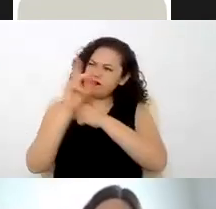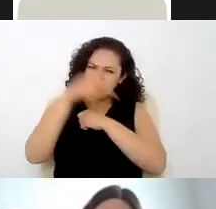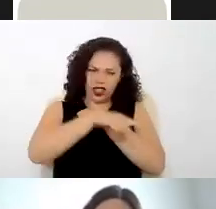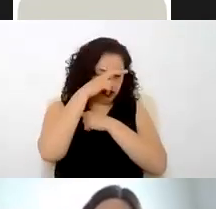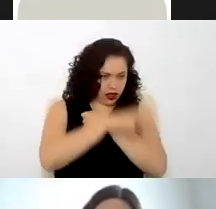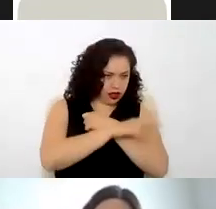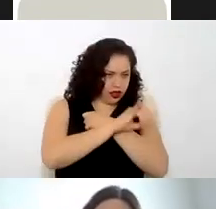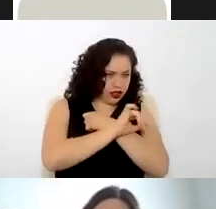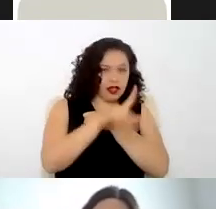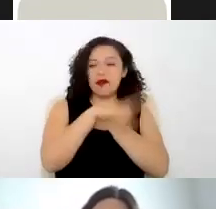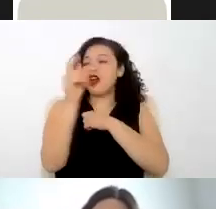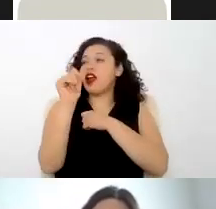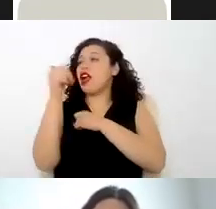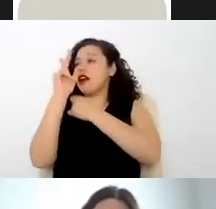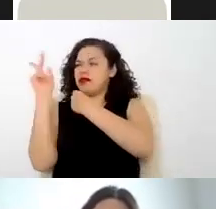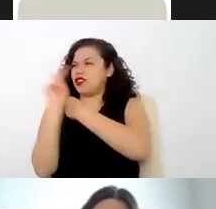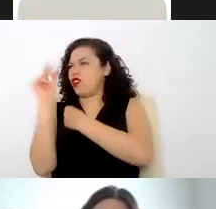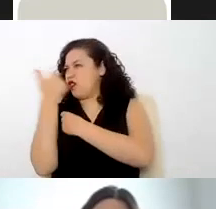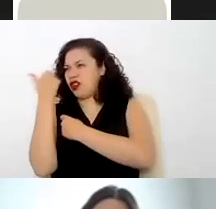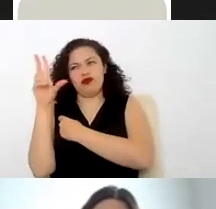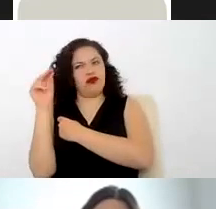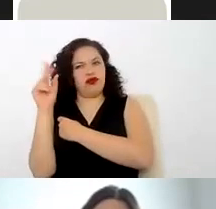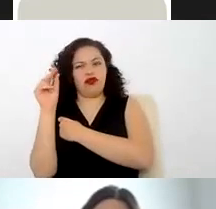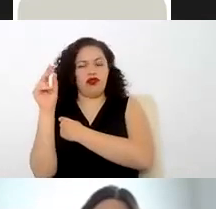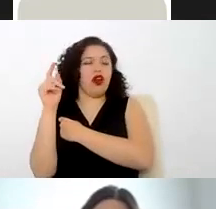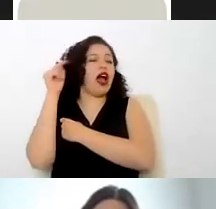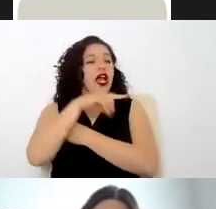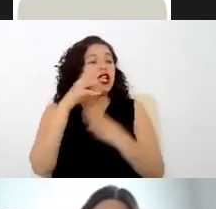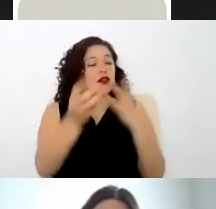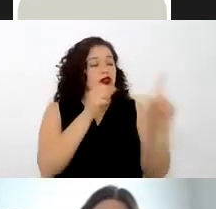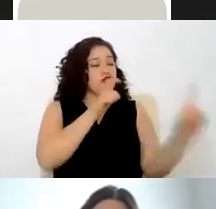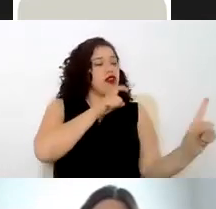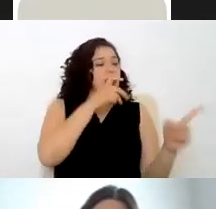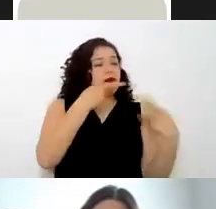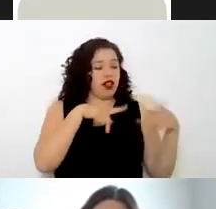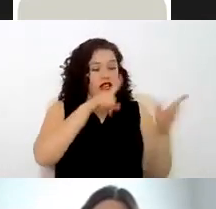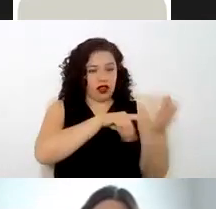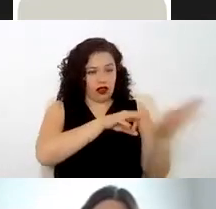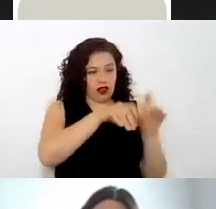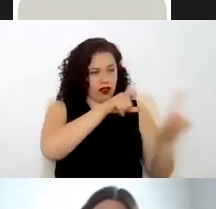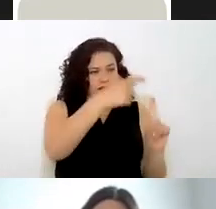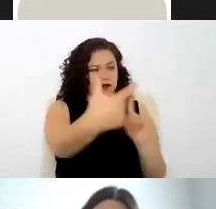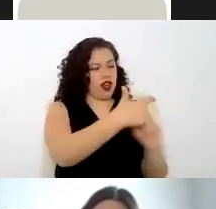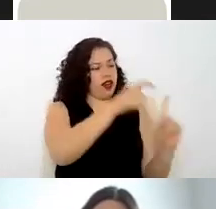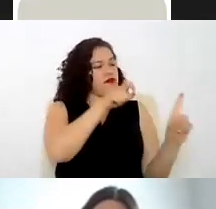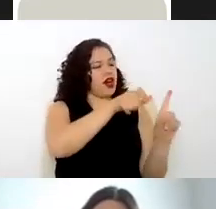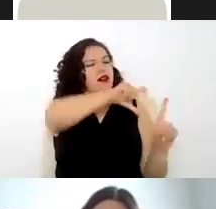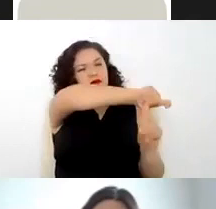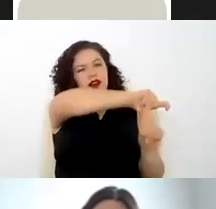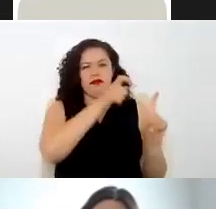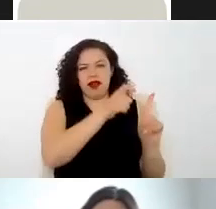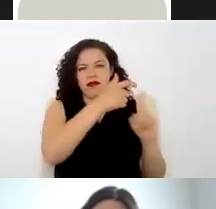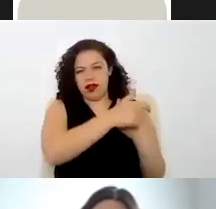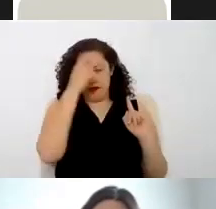bastante protección para el empleado justamente porque a través de este, digamos, este pasaje